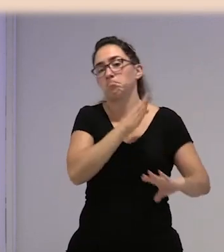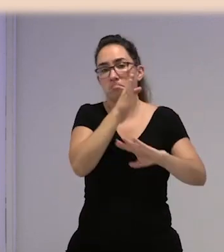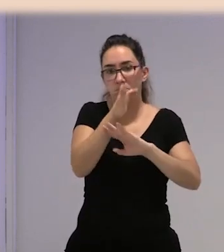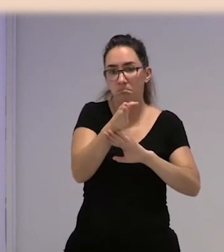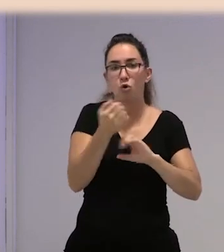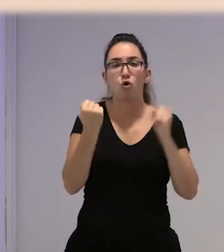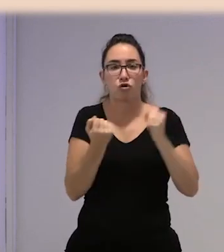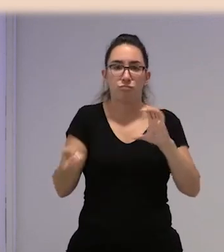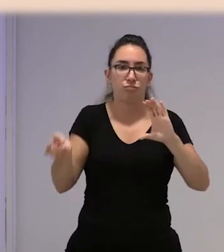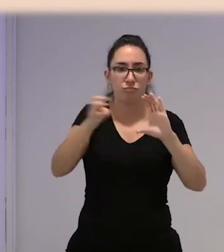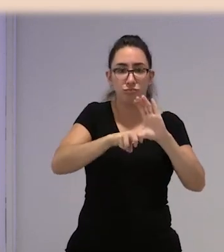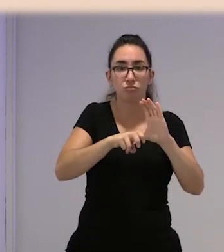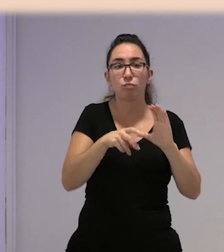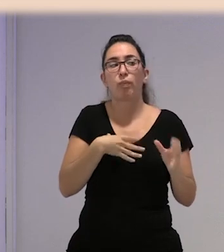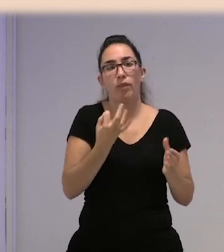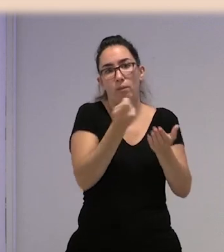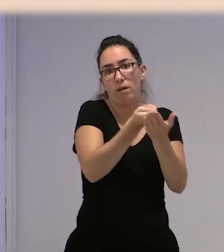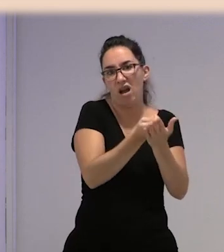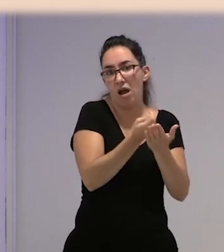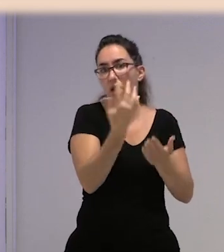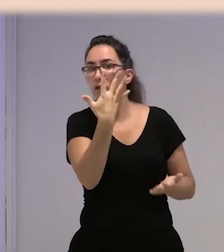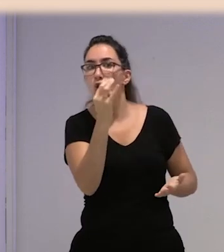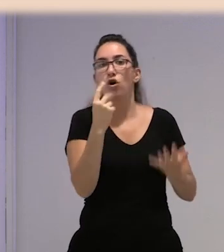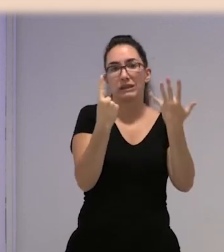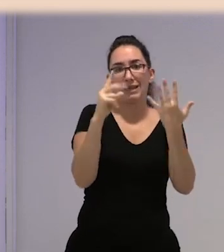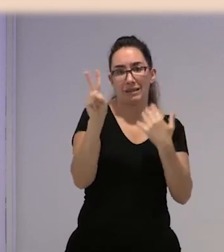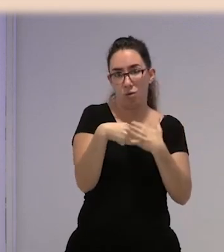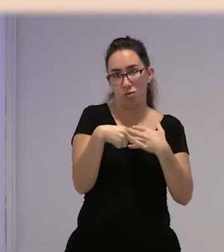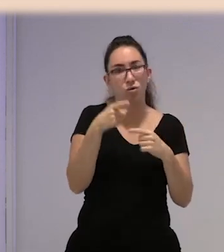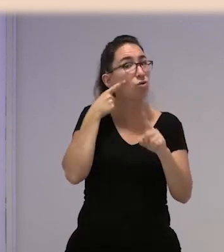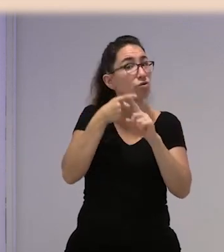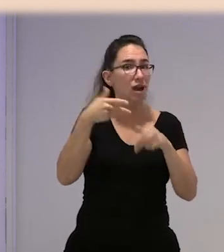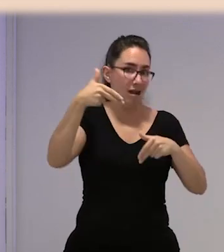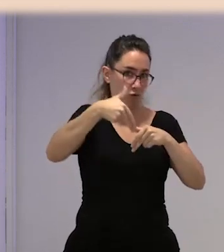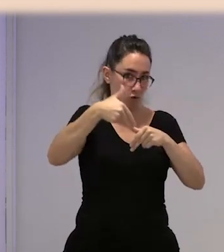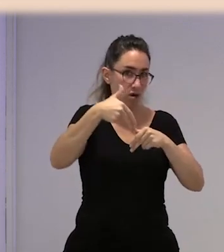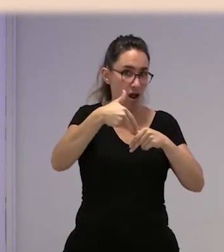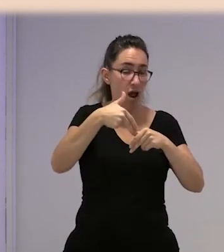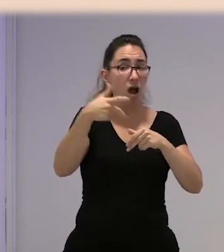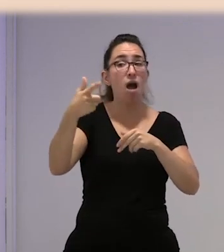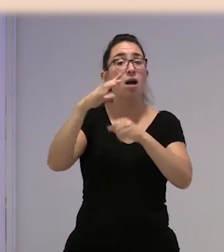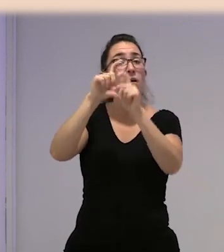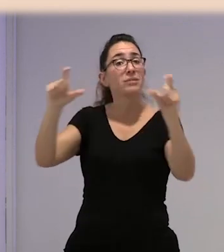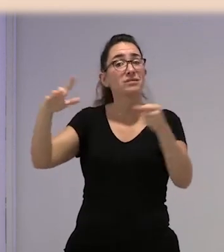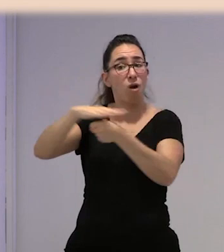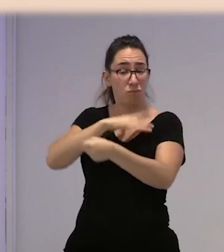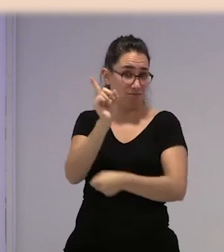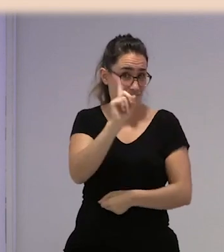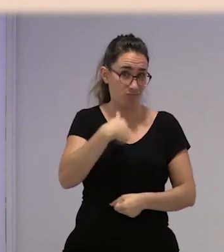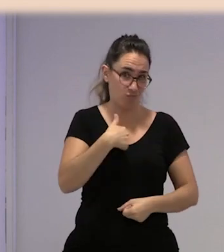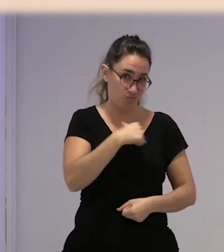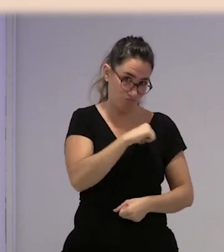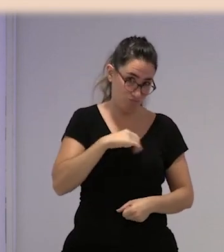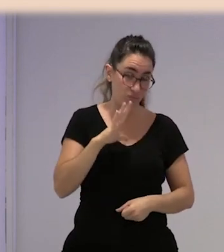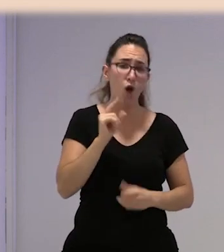un coche por el que tienes que pagar 5 o 6 euros de gasolina, que no te paga la empresa, aunque el convenio